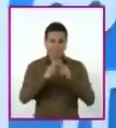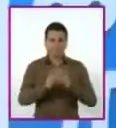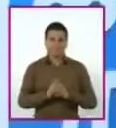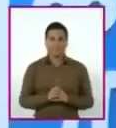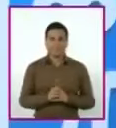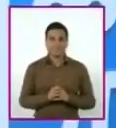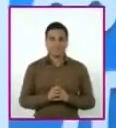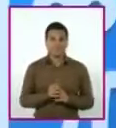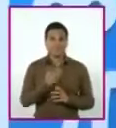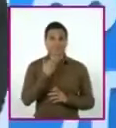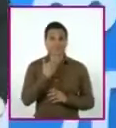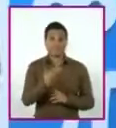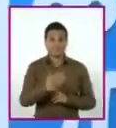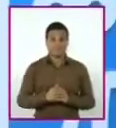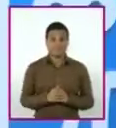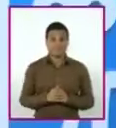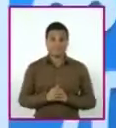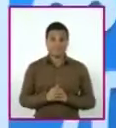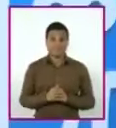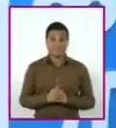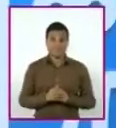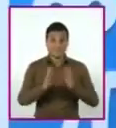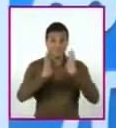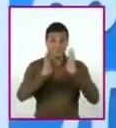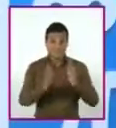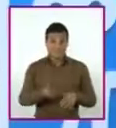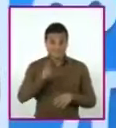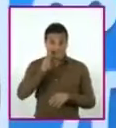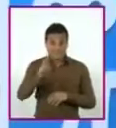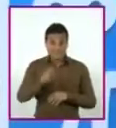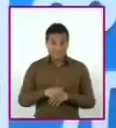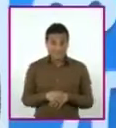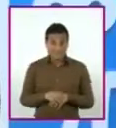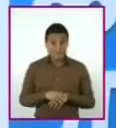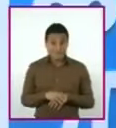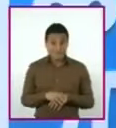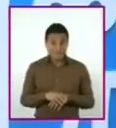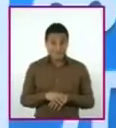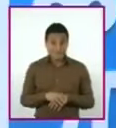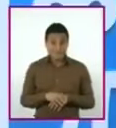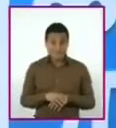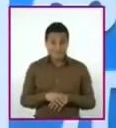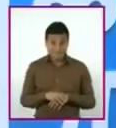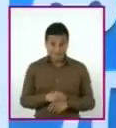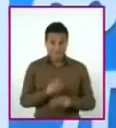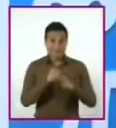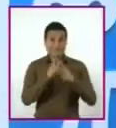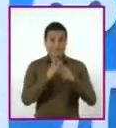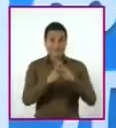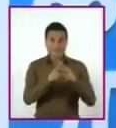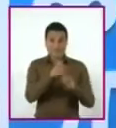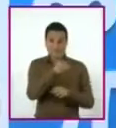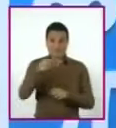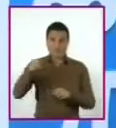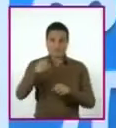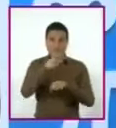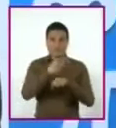Muy bien, ¿pudieron identificar la expresión obtenida como una ecuación de segundo grado?